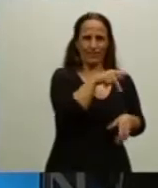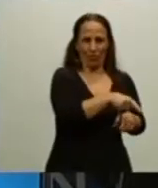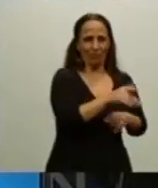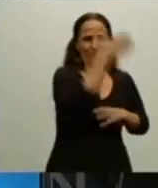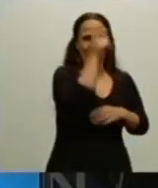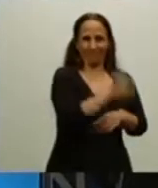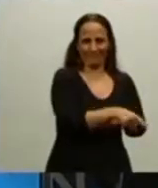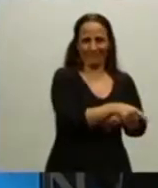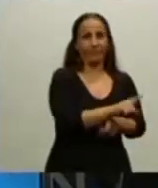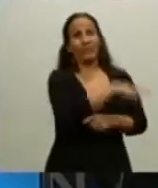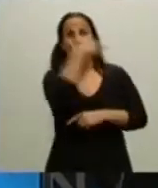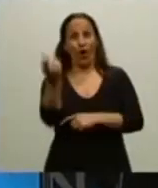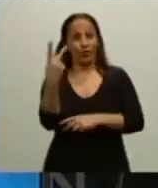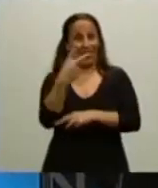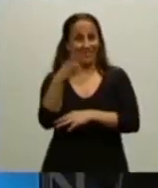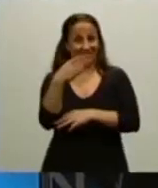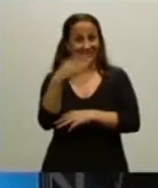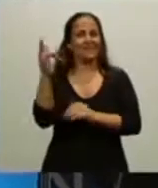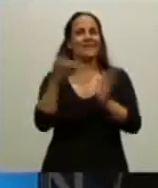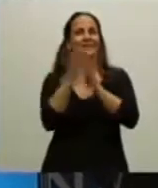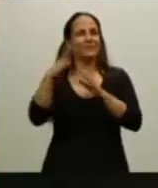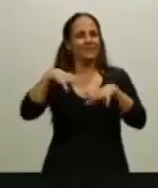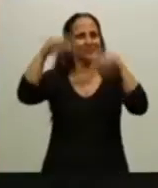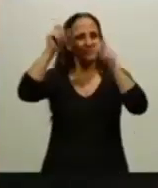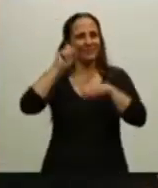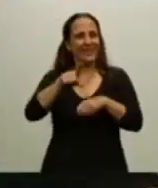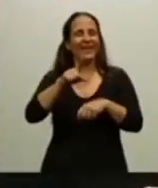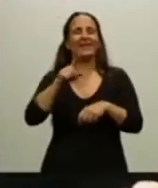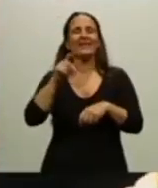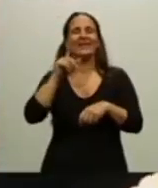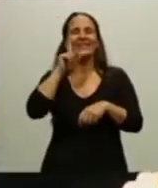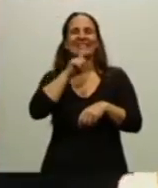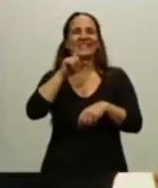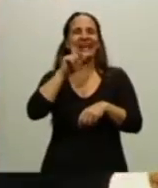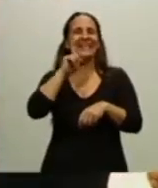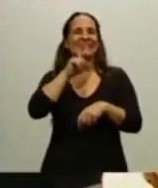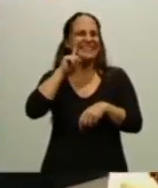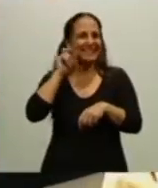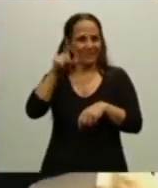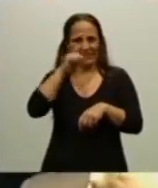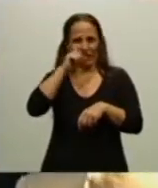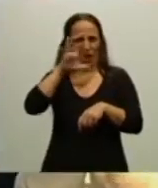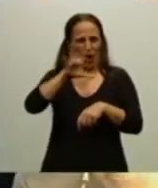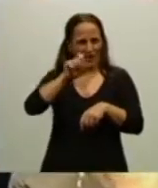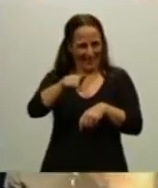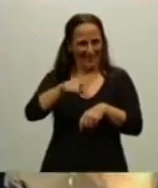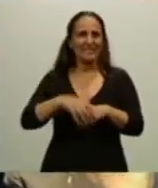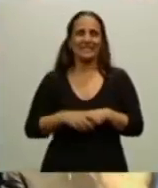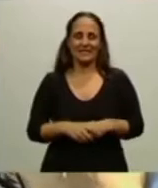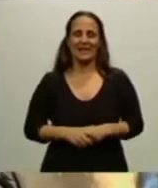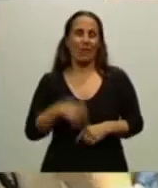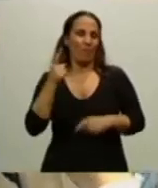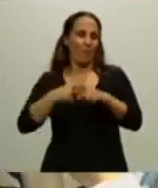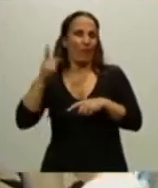en la basílica, en la capilla de la Virgen de Itatí en Corrientes, porque Gerardo Cabo eran devotos de la